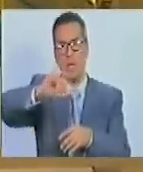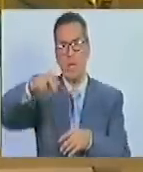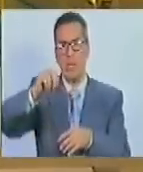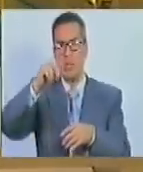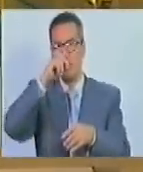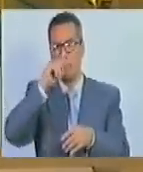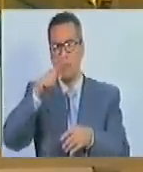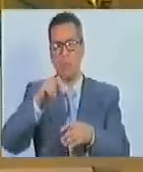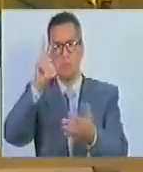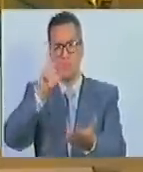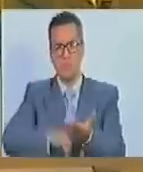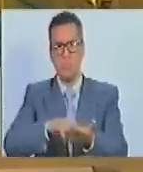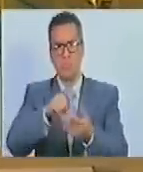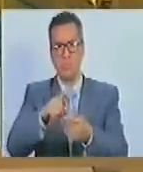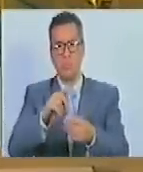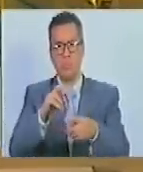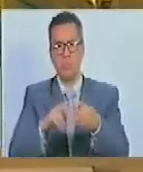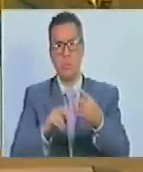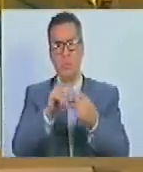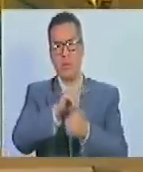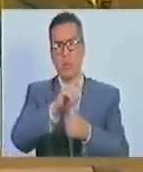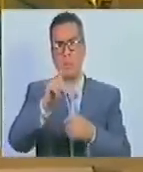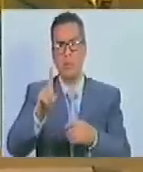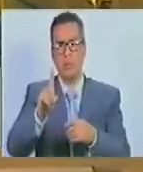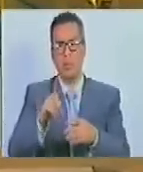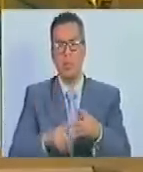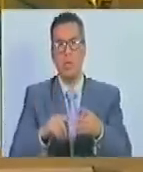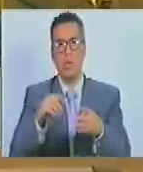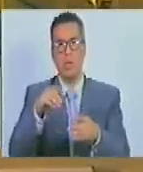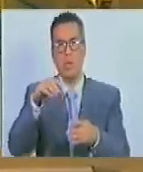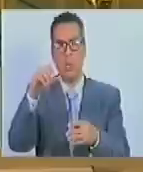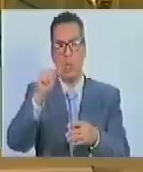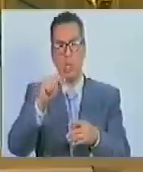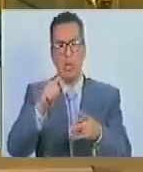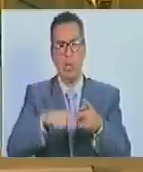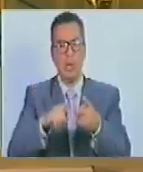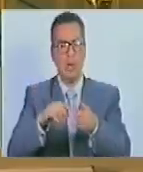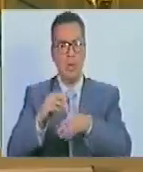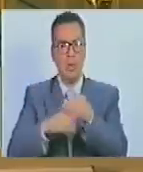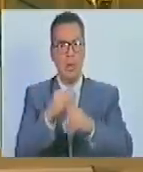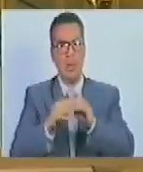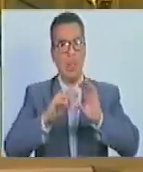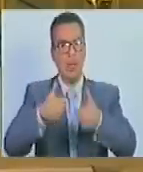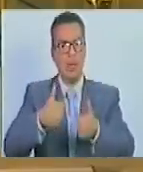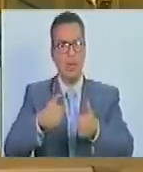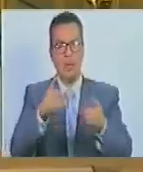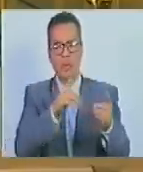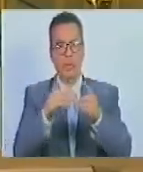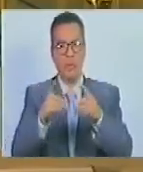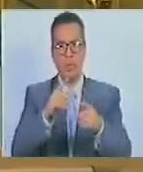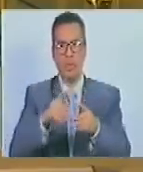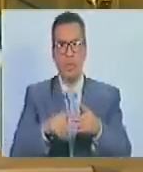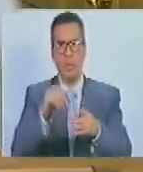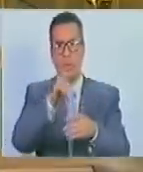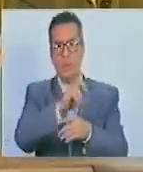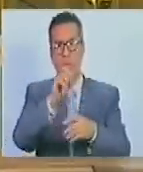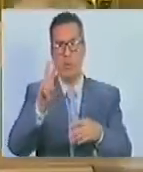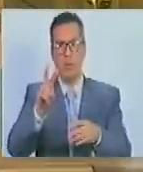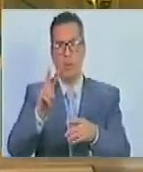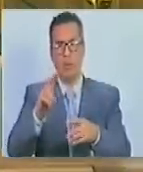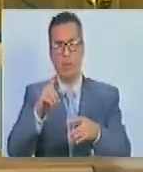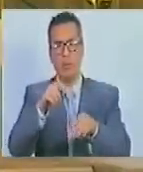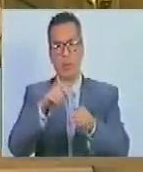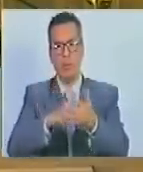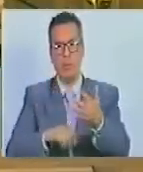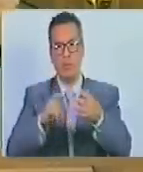del presente año se aprobó hasta el vigésimo primero del informe y corresponde iniciar la discusión en el vigésimo segundo del